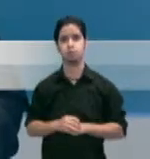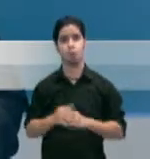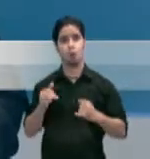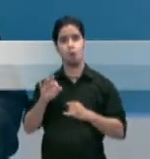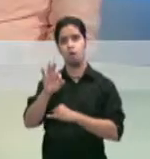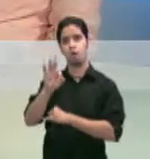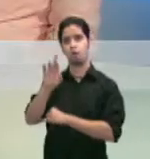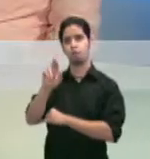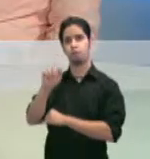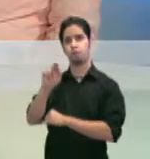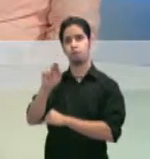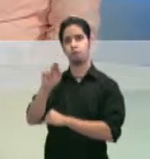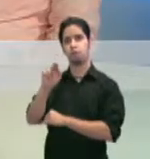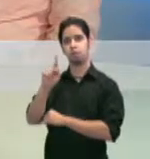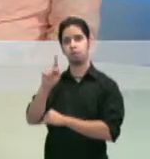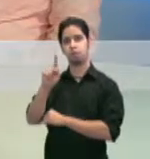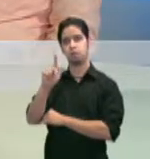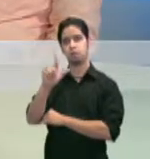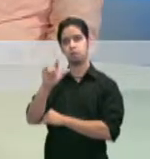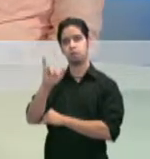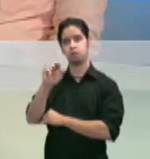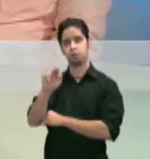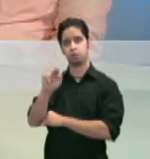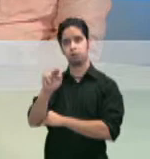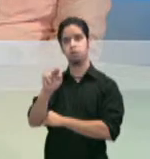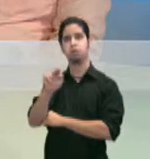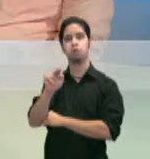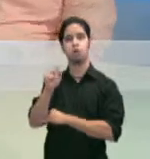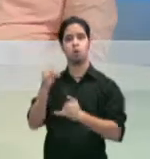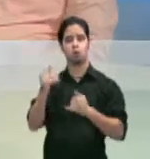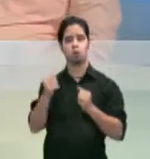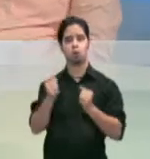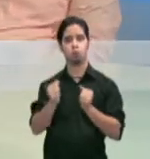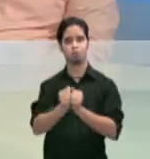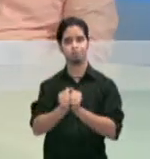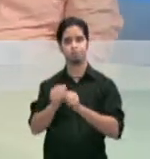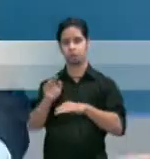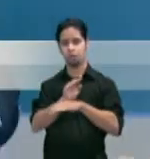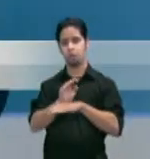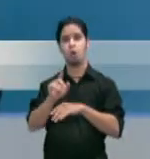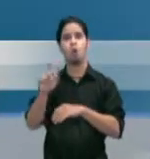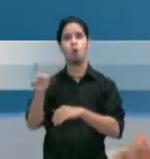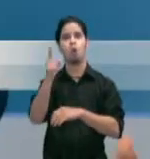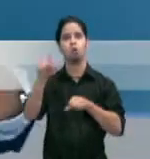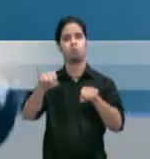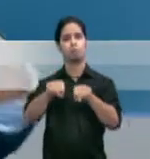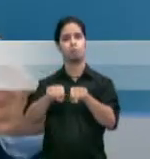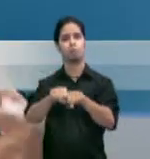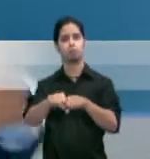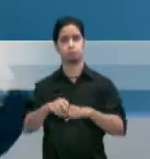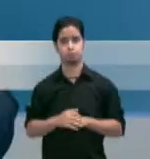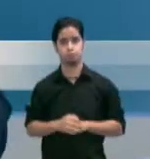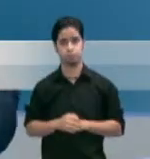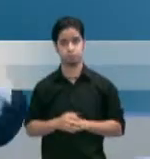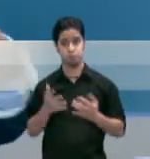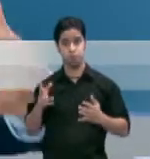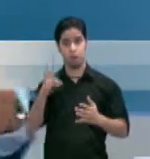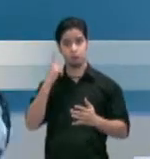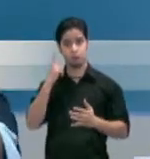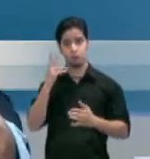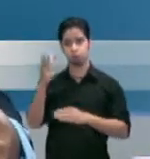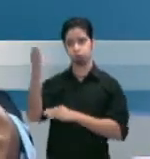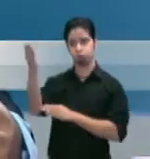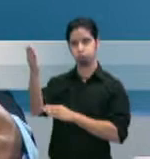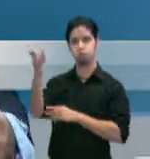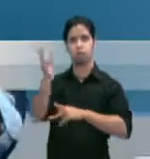de Un Zapato, a quien le damos la bienvenida. Gracias por estar con nosotros. Un saludo. Un placer saludarte. Vemos que la presentación la diste, la ofreciste, los